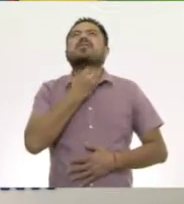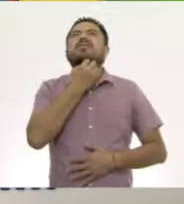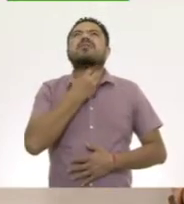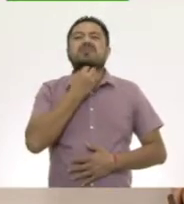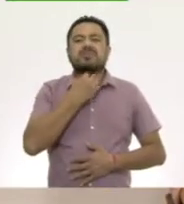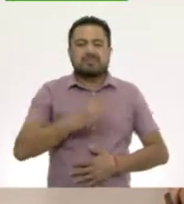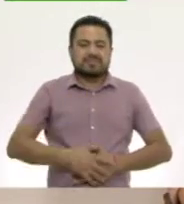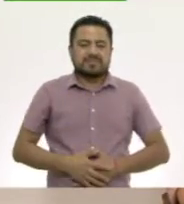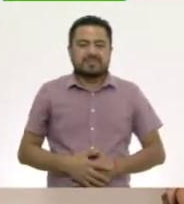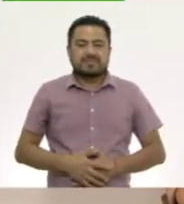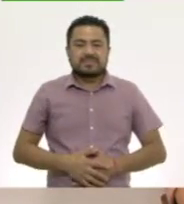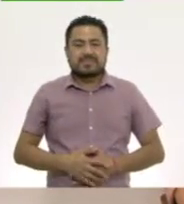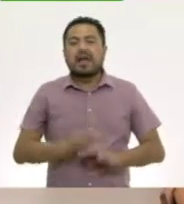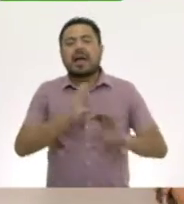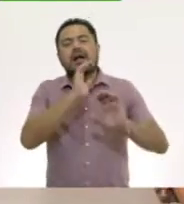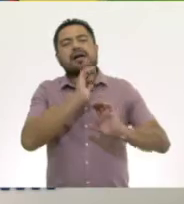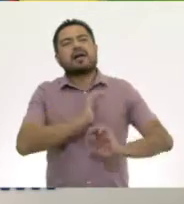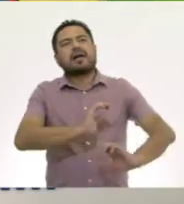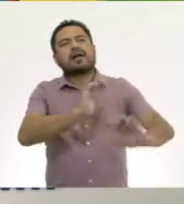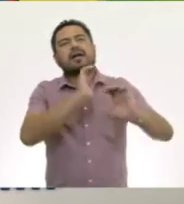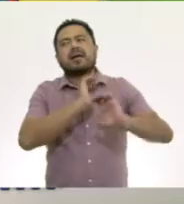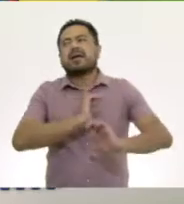...al cantar...